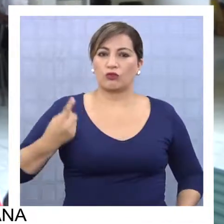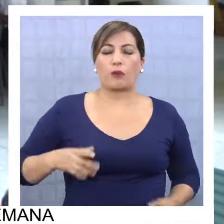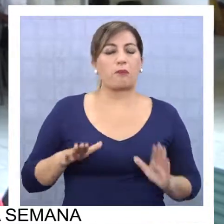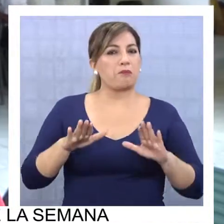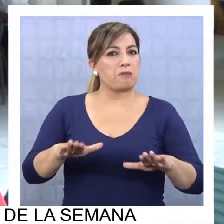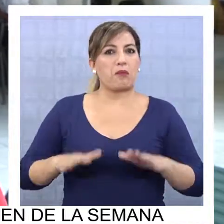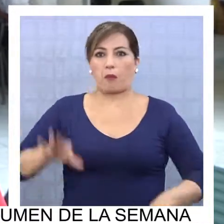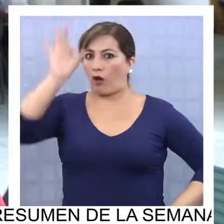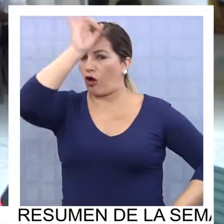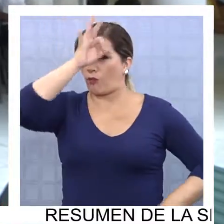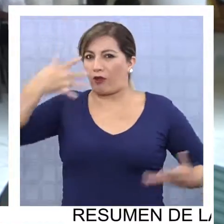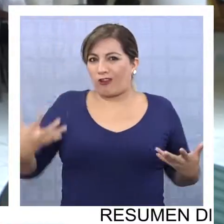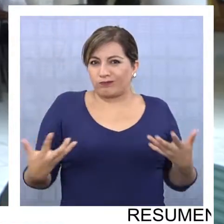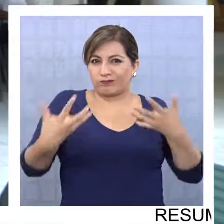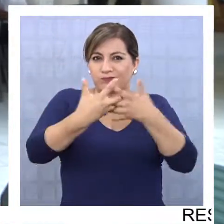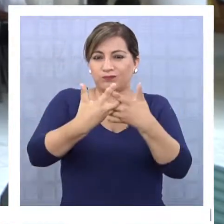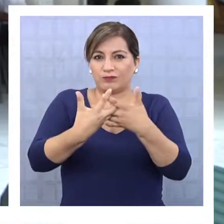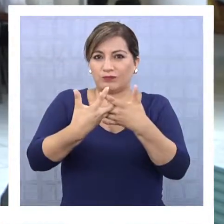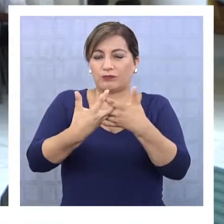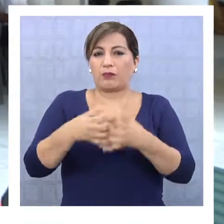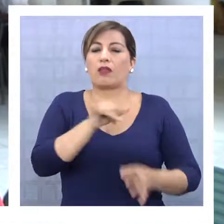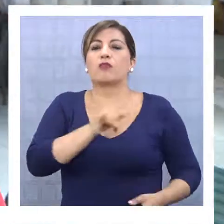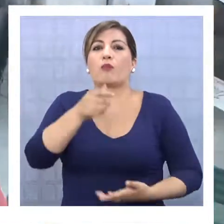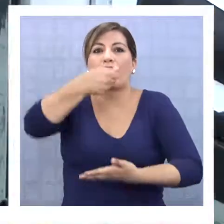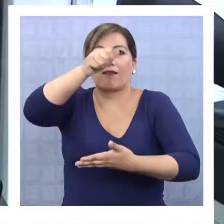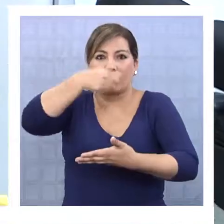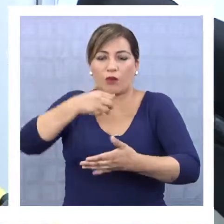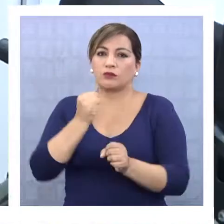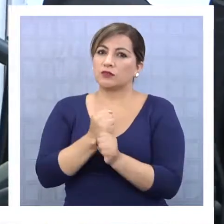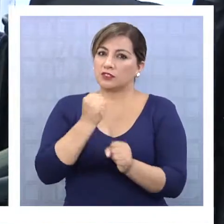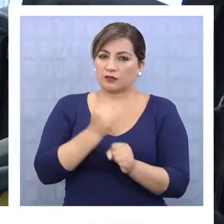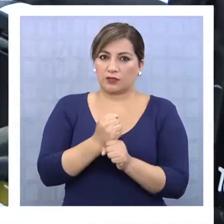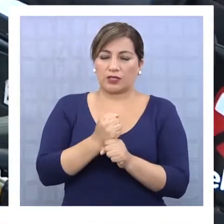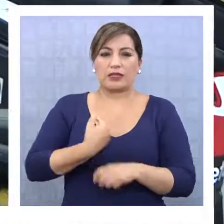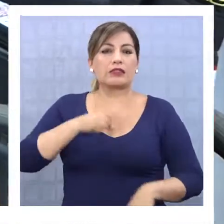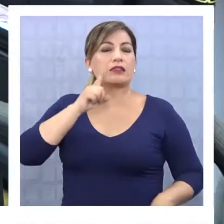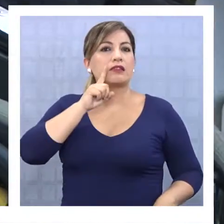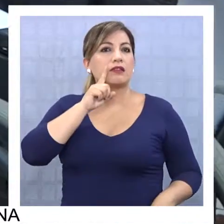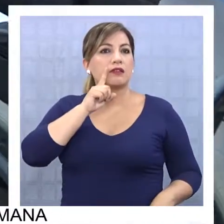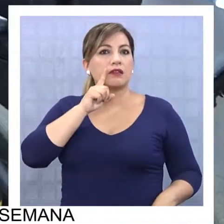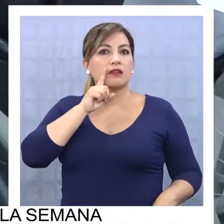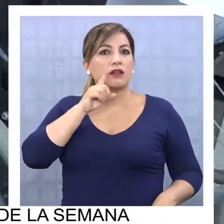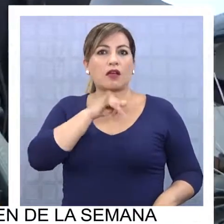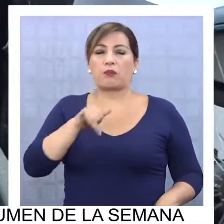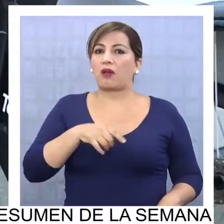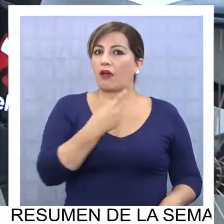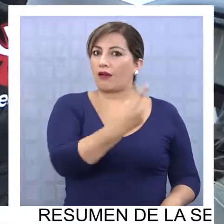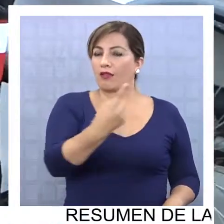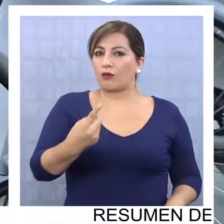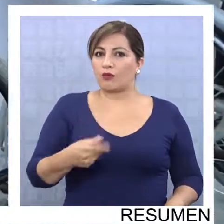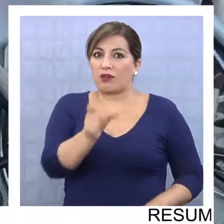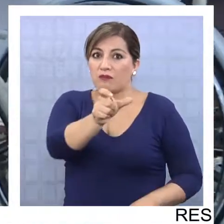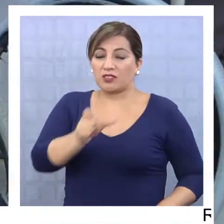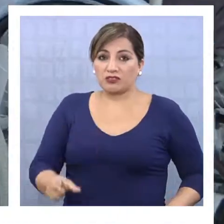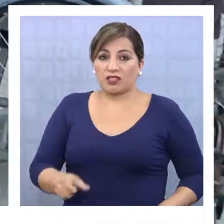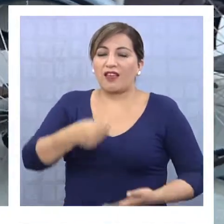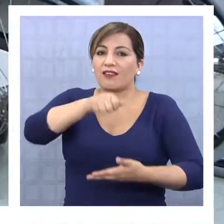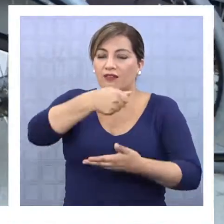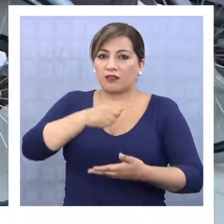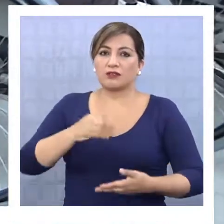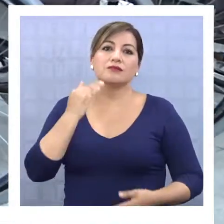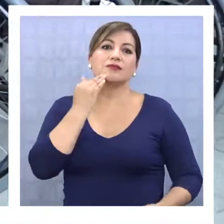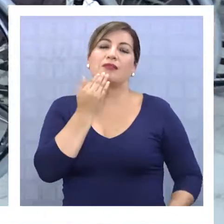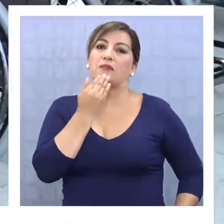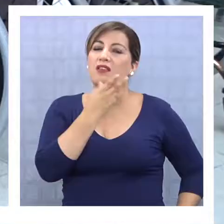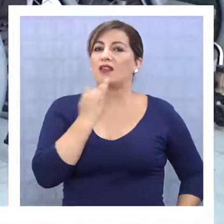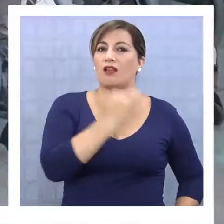podamos utilizar estos mismos criterios para poder evaluar, para poder trabajar y que tengamos una media, así poder evaluar a nuestros pacientes y